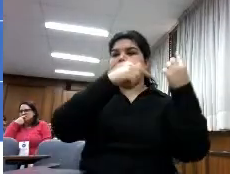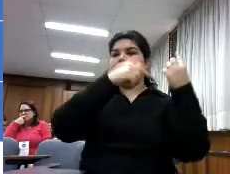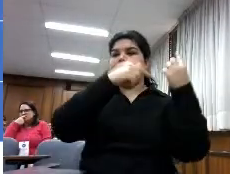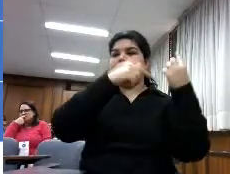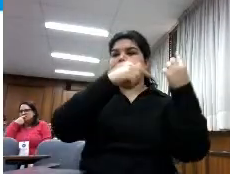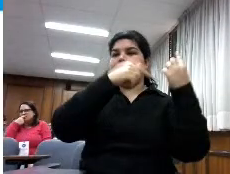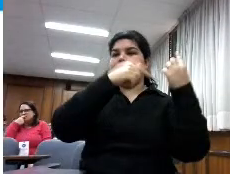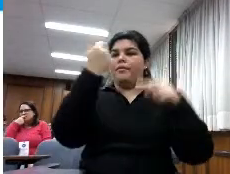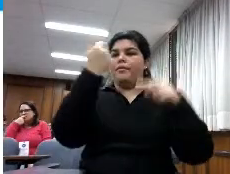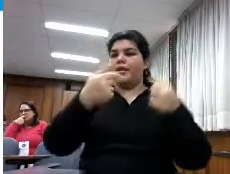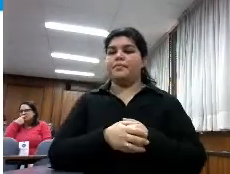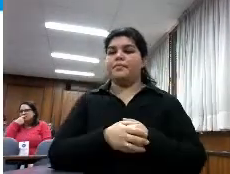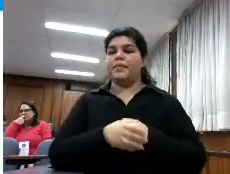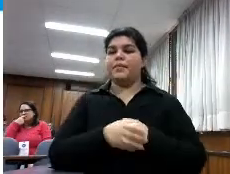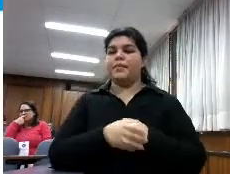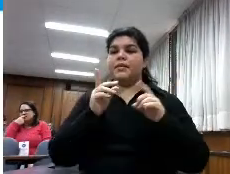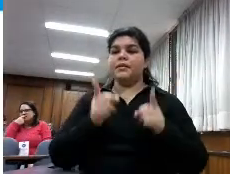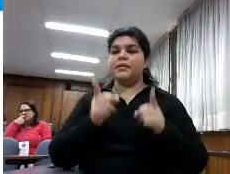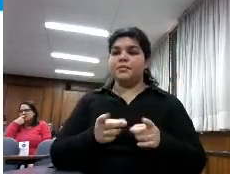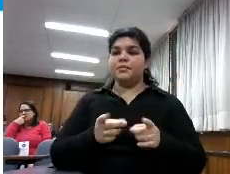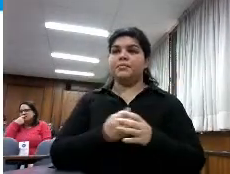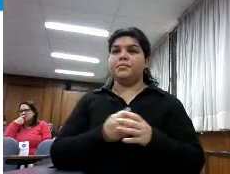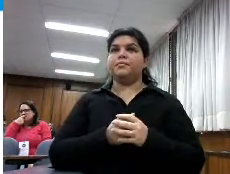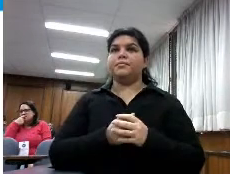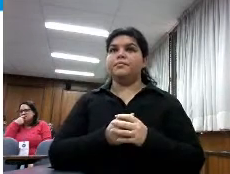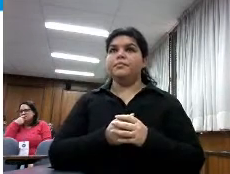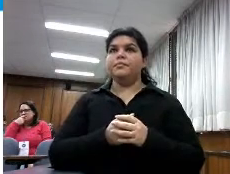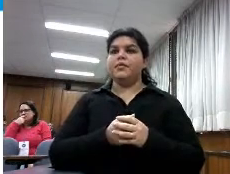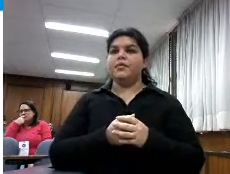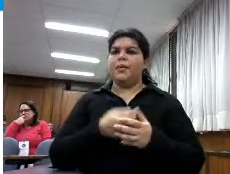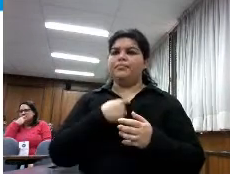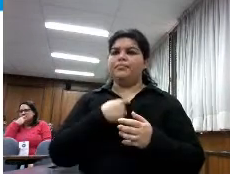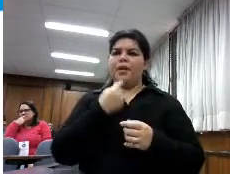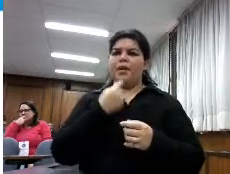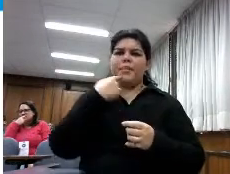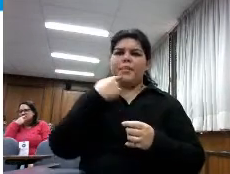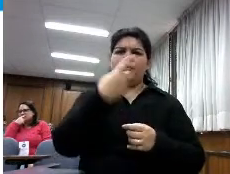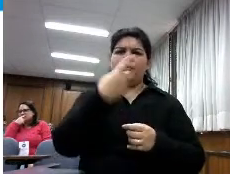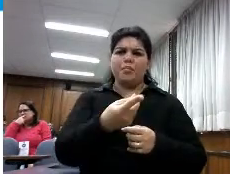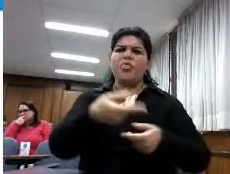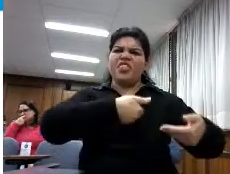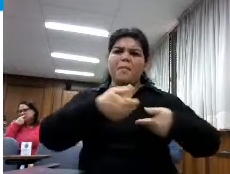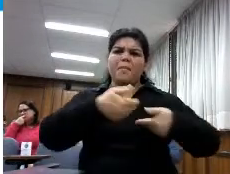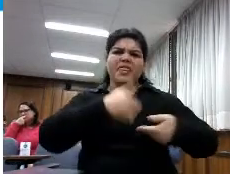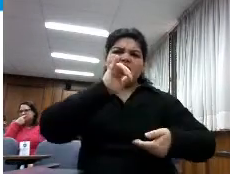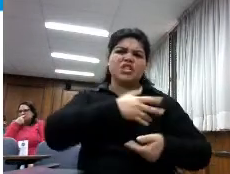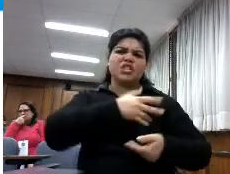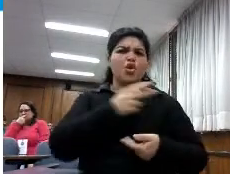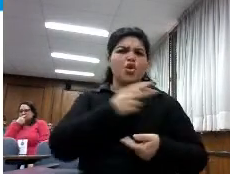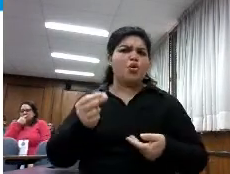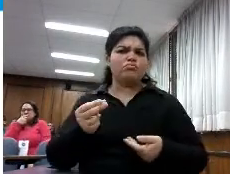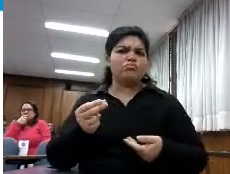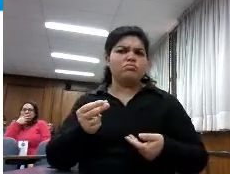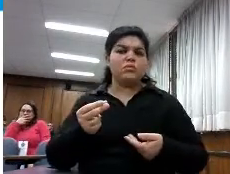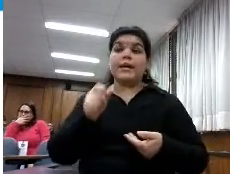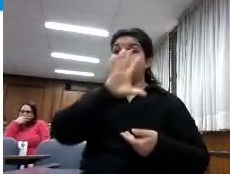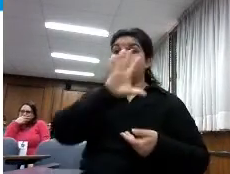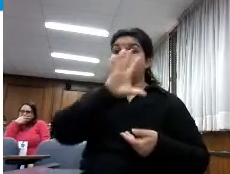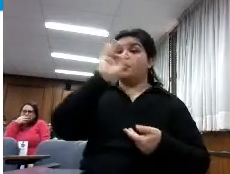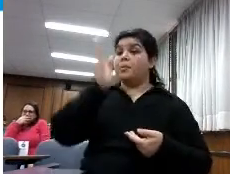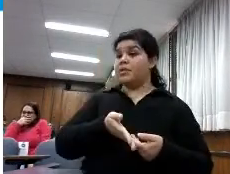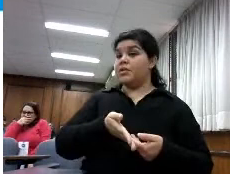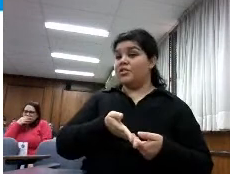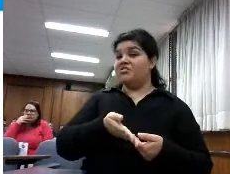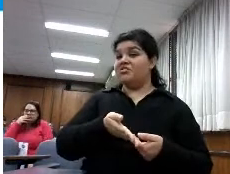y si habían detectado demanda la mayoría la mitad de los que hicieron la encuesta dijeron que no